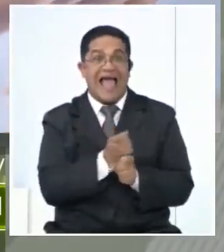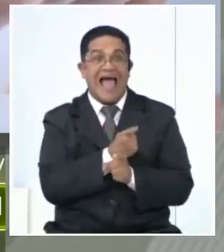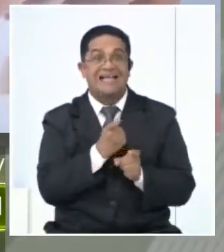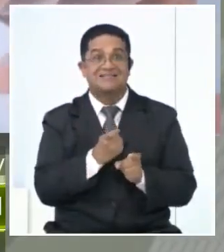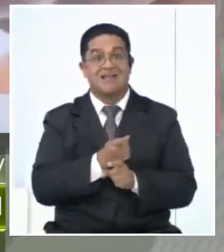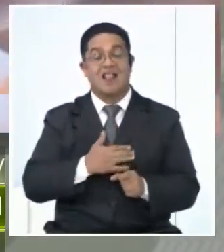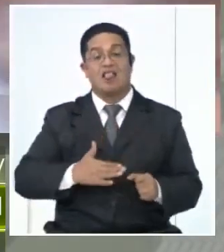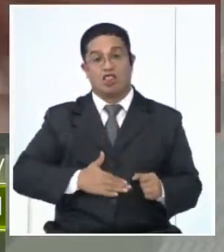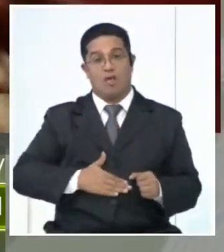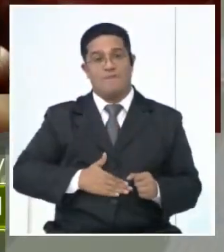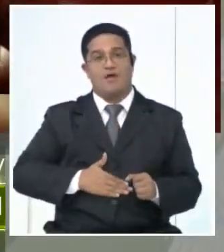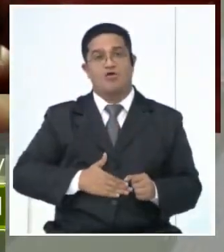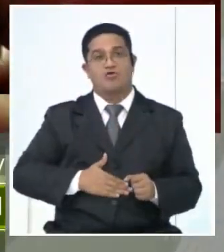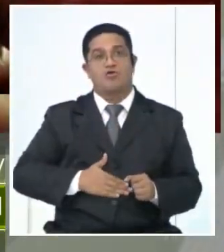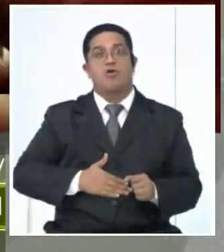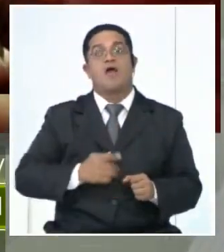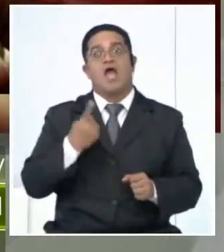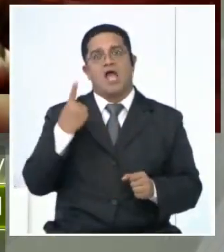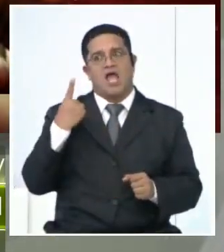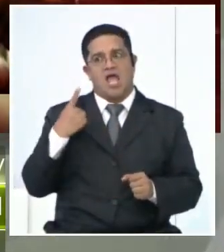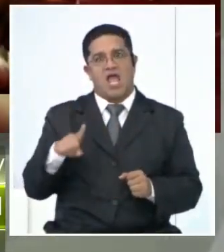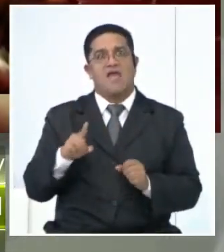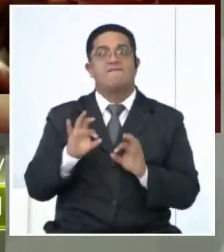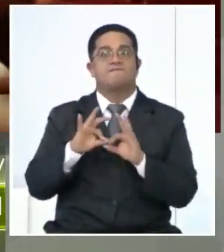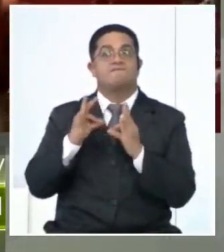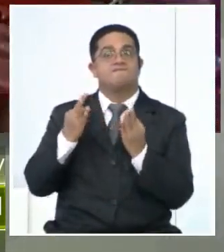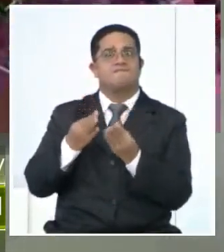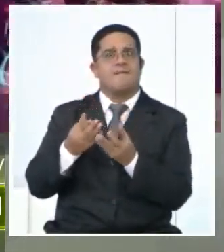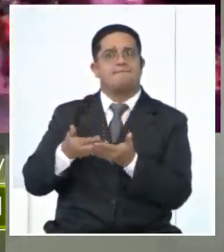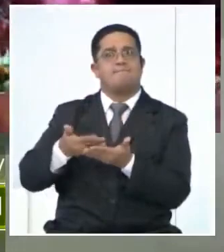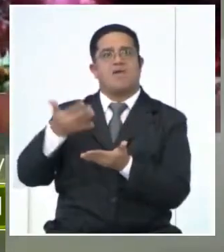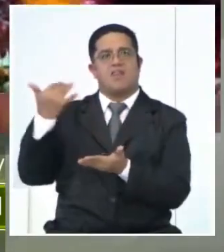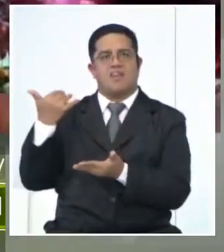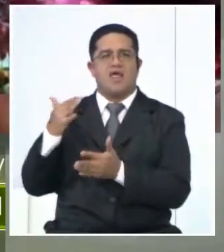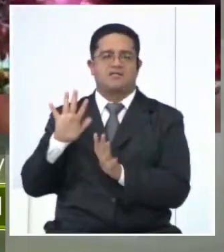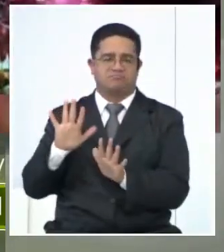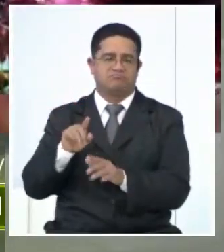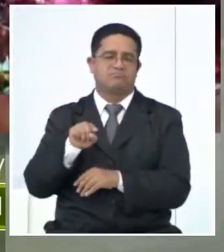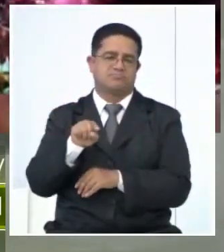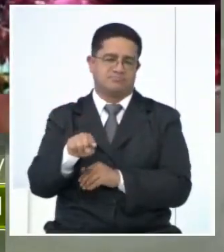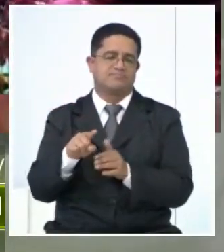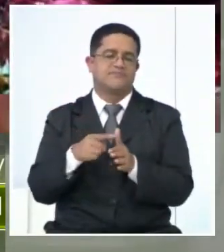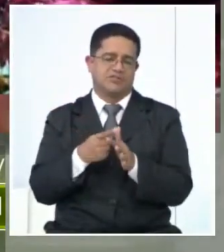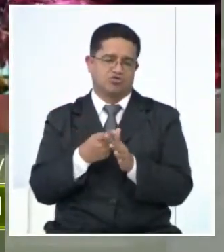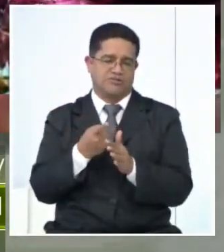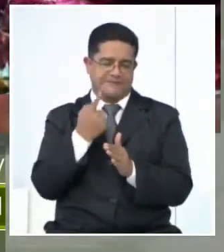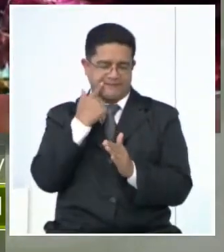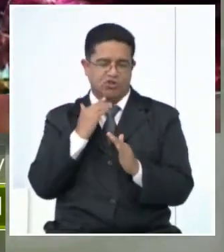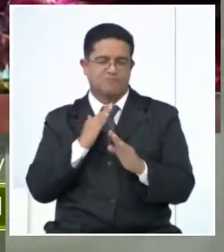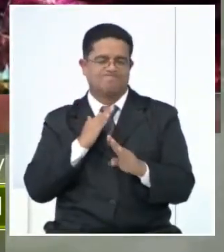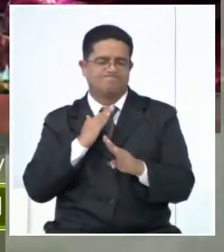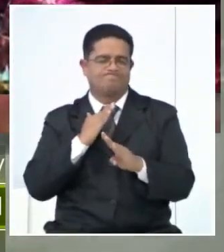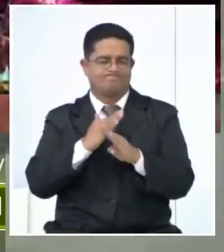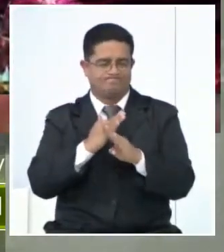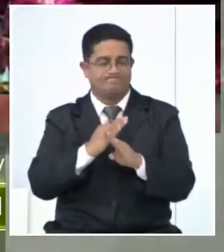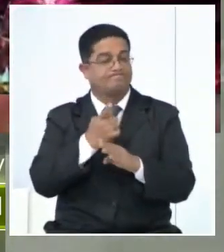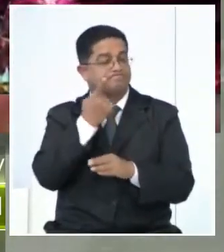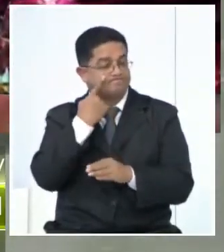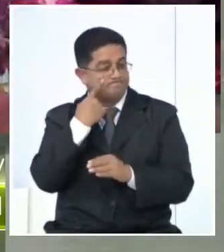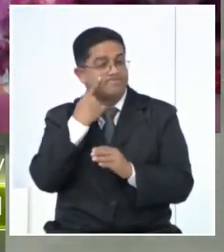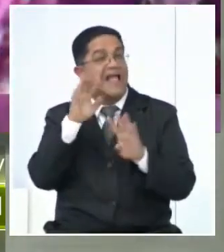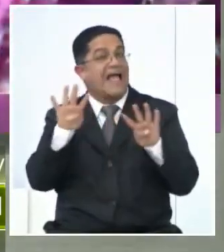estómago suelen ser asociados a factores hereditarios. Entonces acá debemos hacer cierta atención o